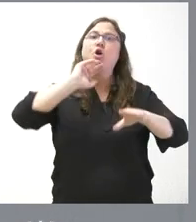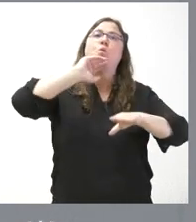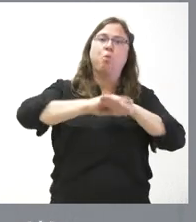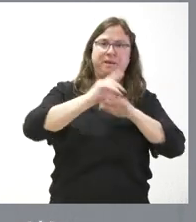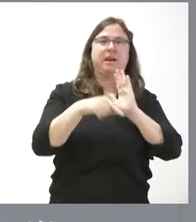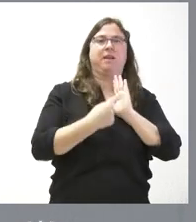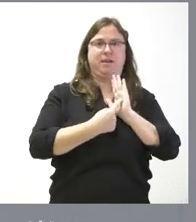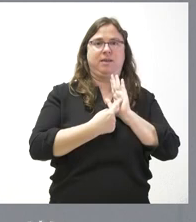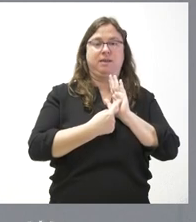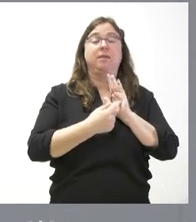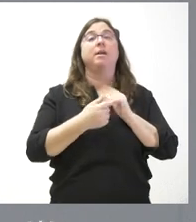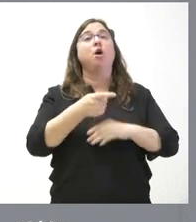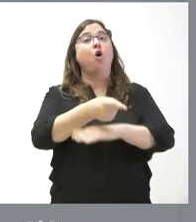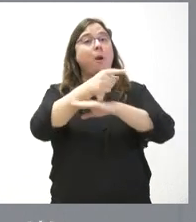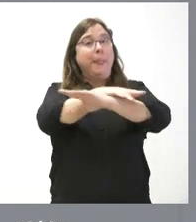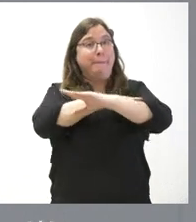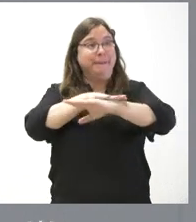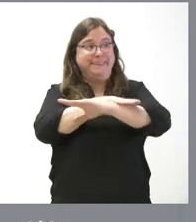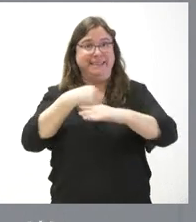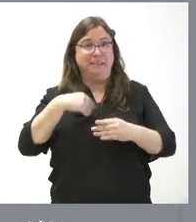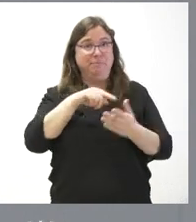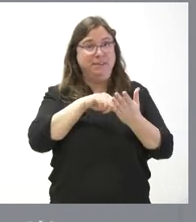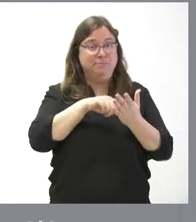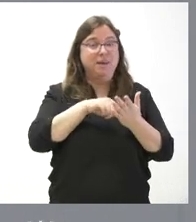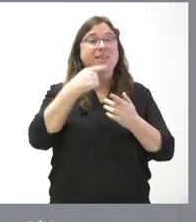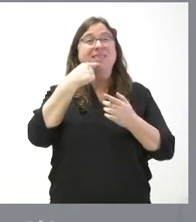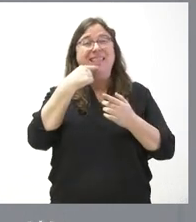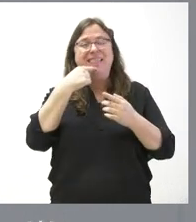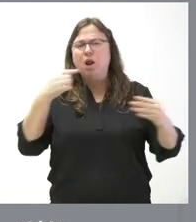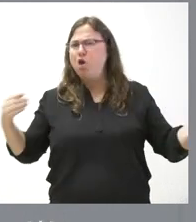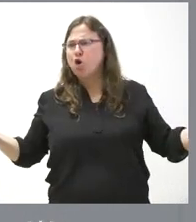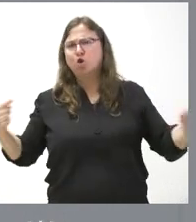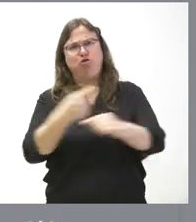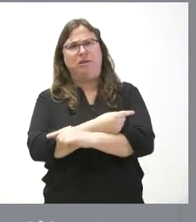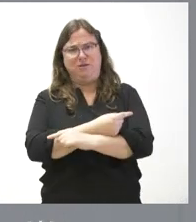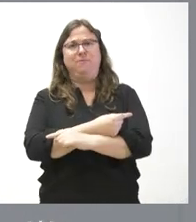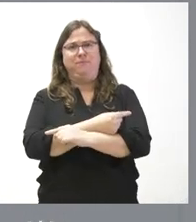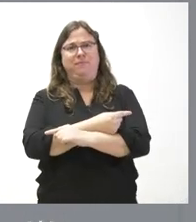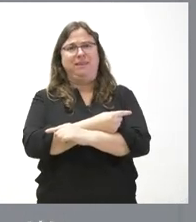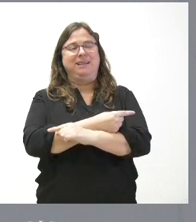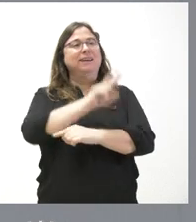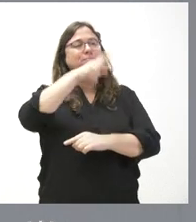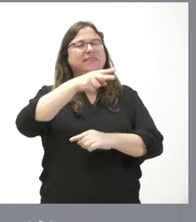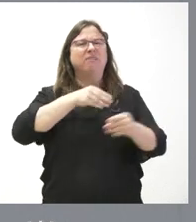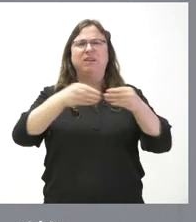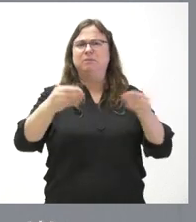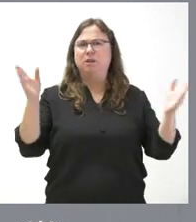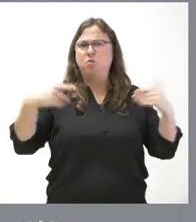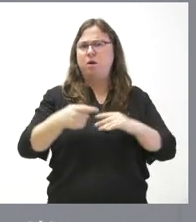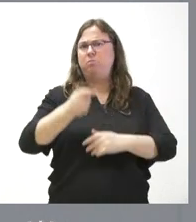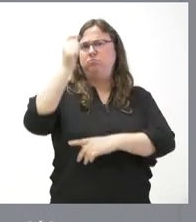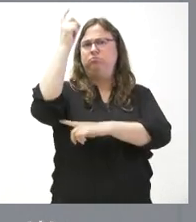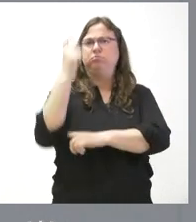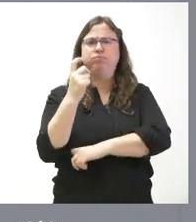en la medida en que esa orden ministerial va en la dirección justo contraria y es más inflexible, más